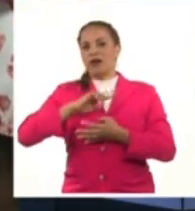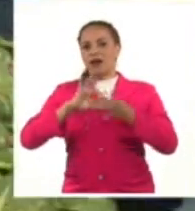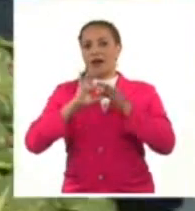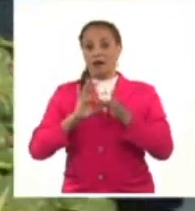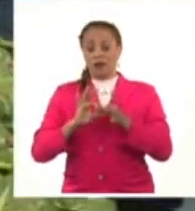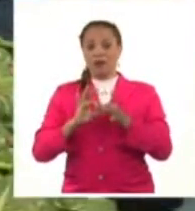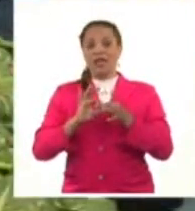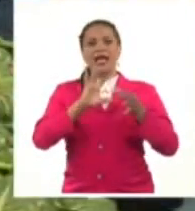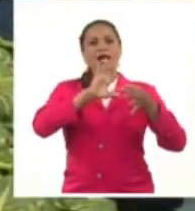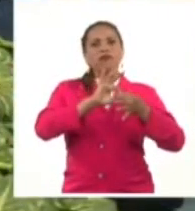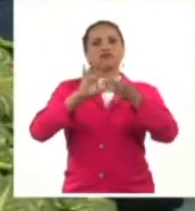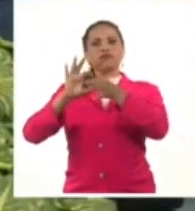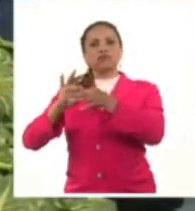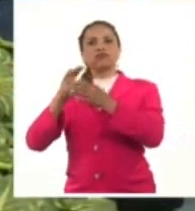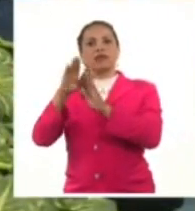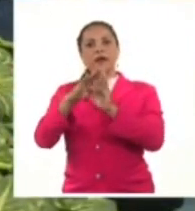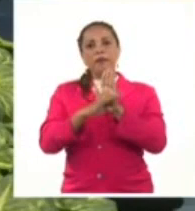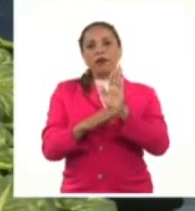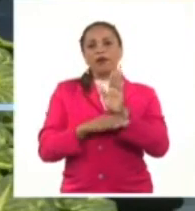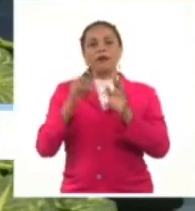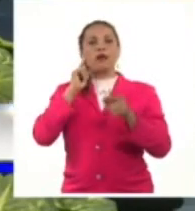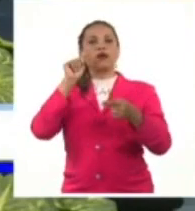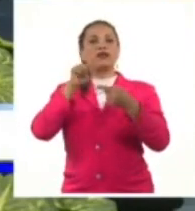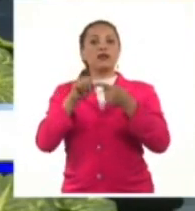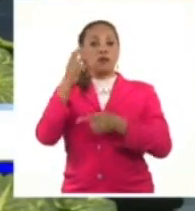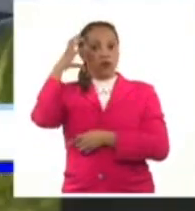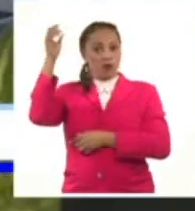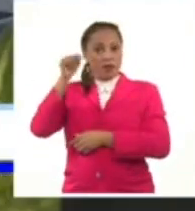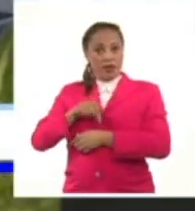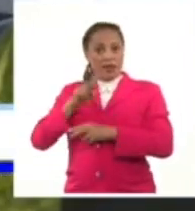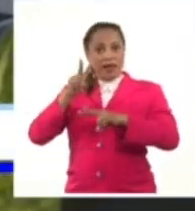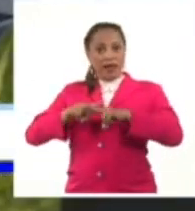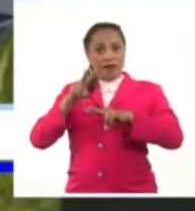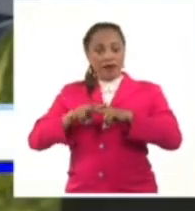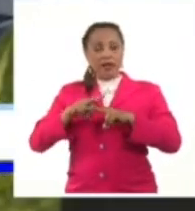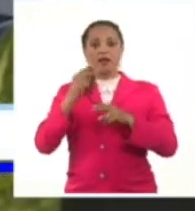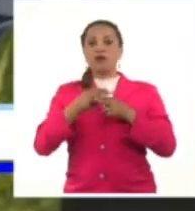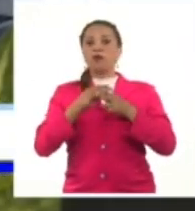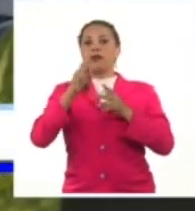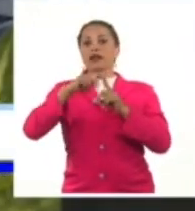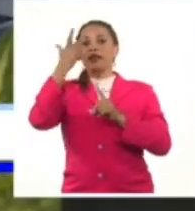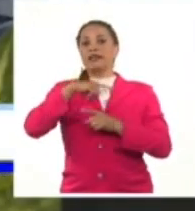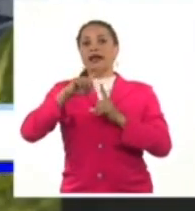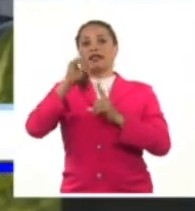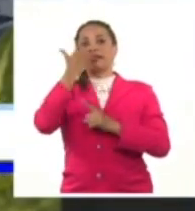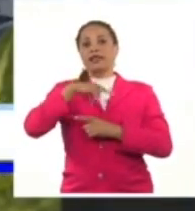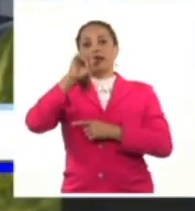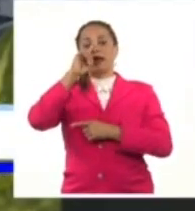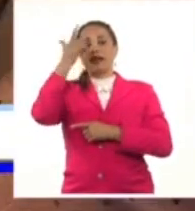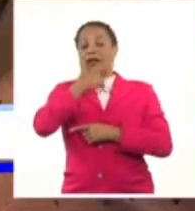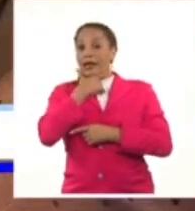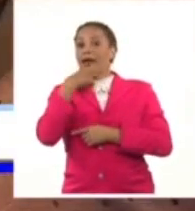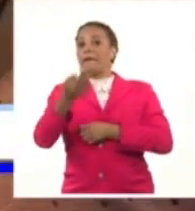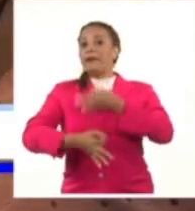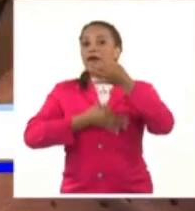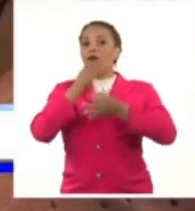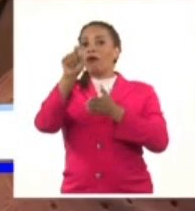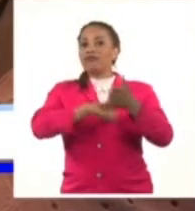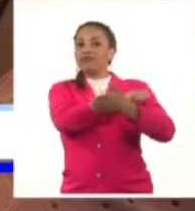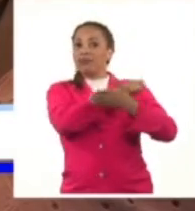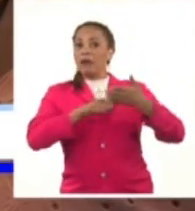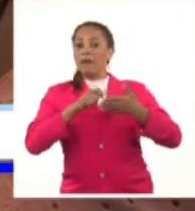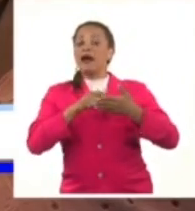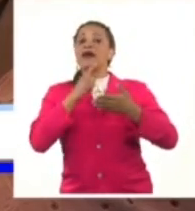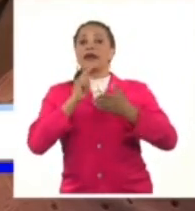La coordinadora de programas y objetivos del gobierno de la capital, Tatiana Viera Hernández, afirmó que el plan de actividades diseñado para el